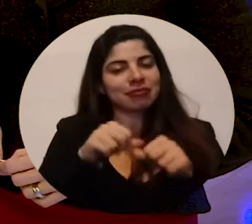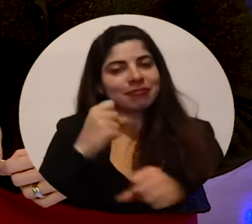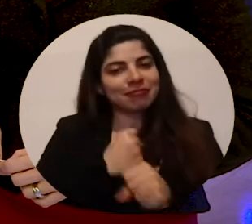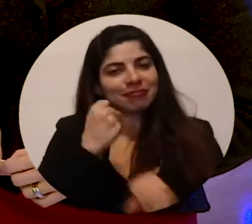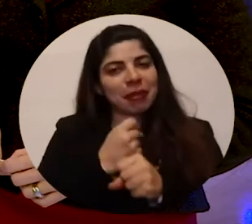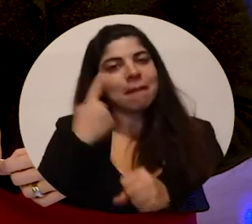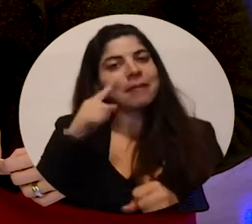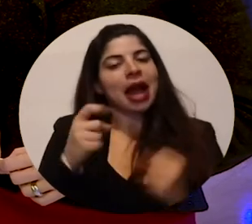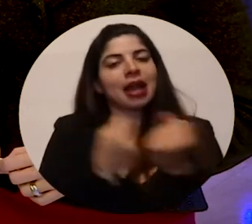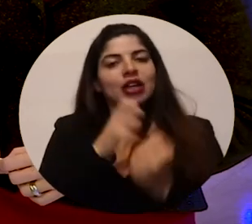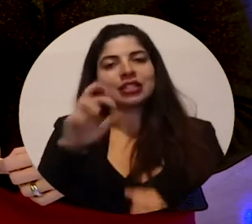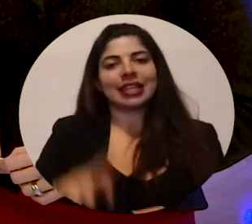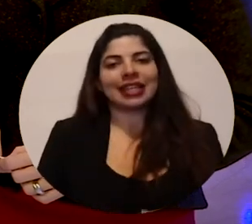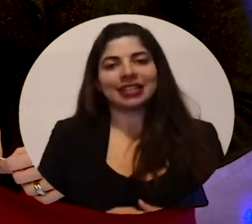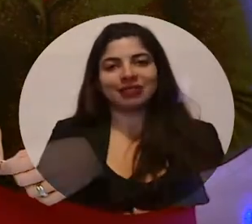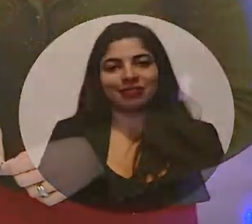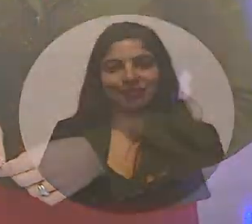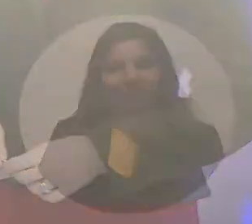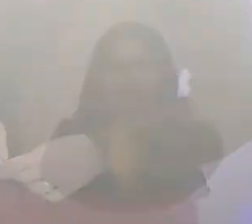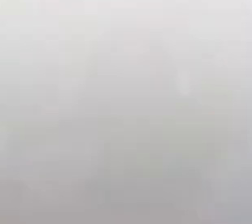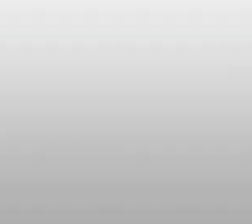adelante con el trabajo para y por Costa Rica.